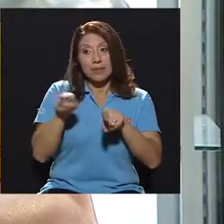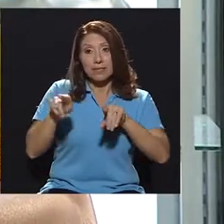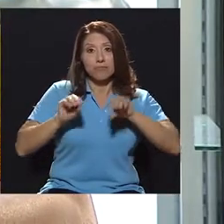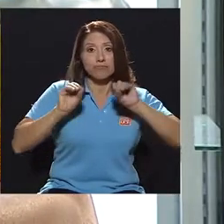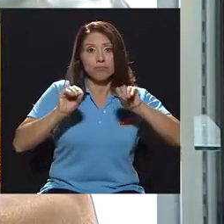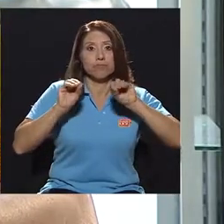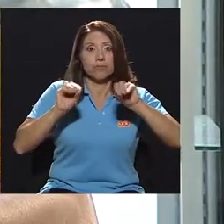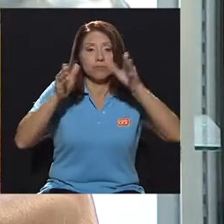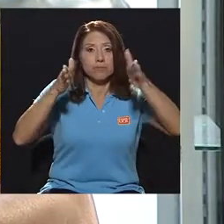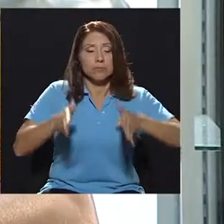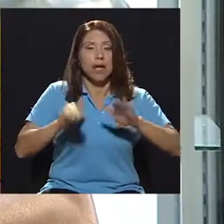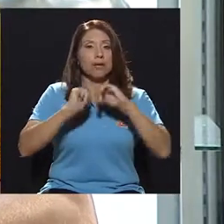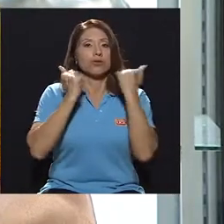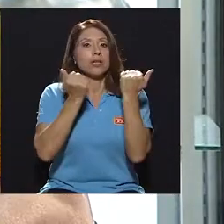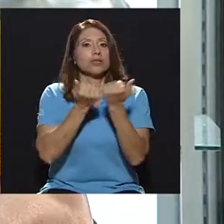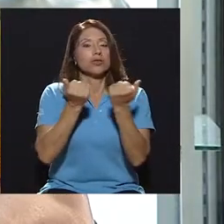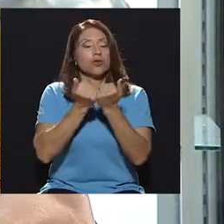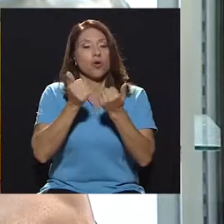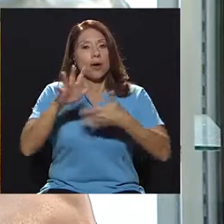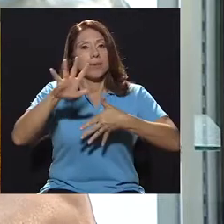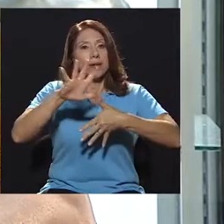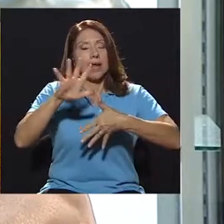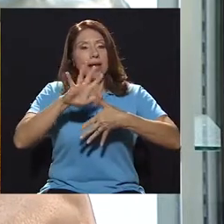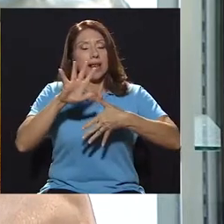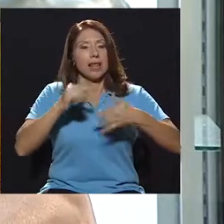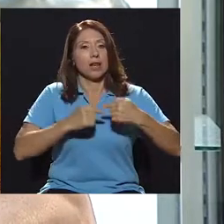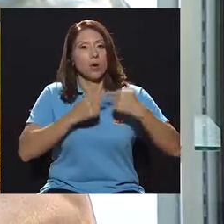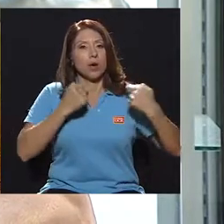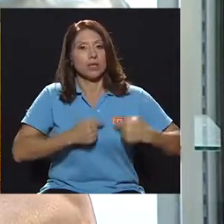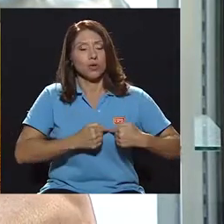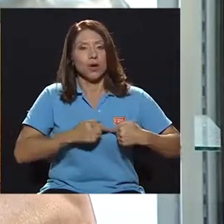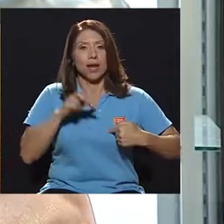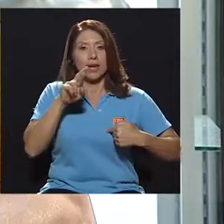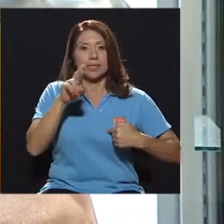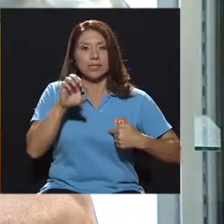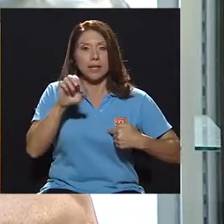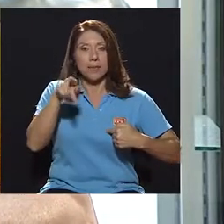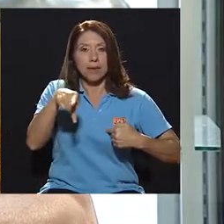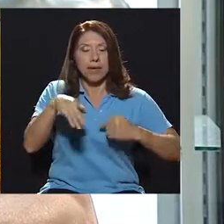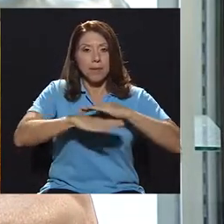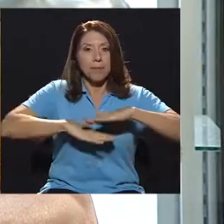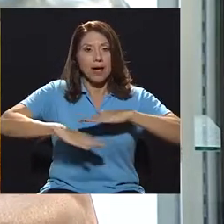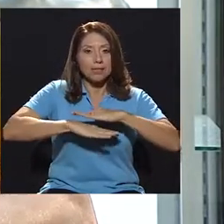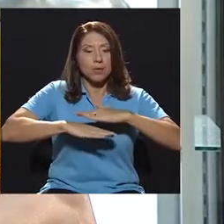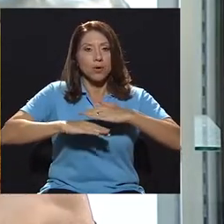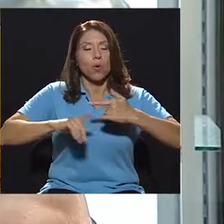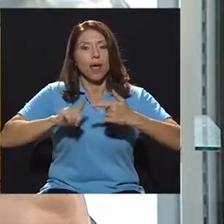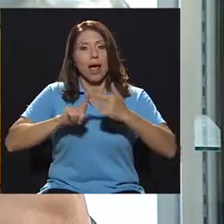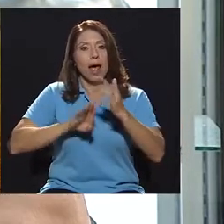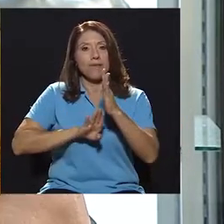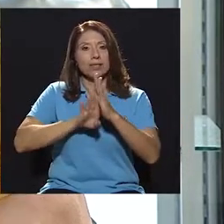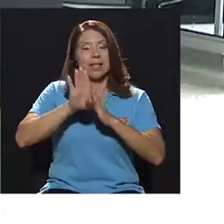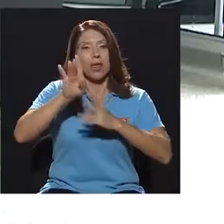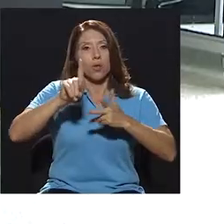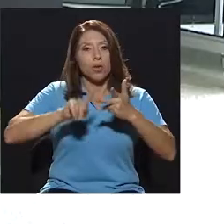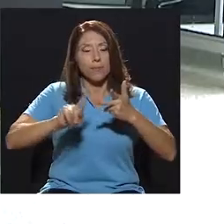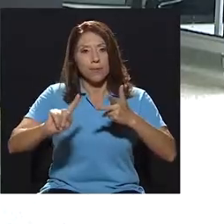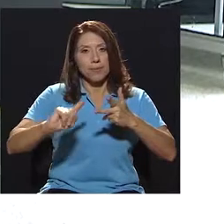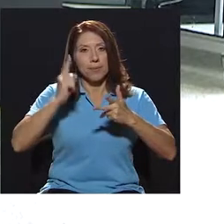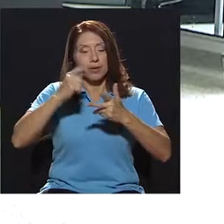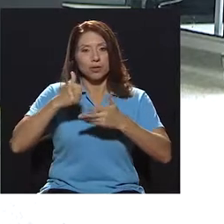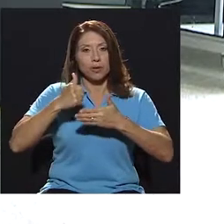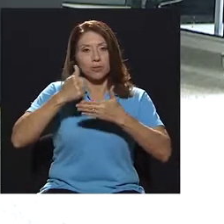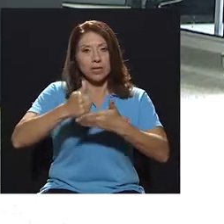Asociación Americana del Corazón para RCP Básico, RCP Avanzado y primeros auxilios.